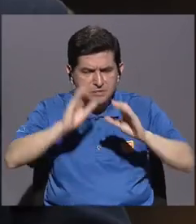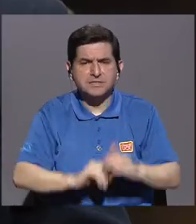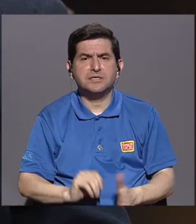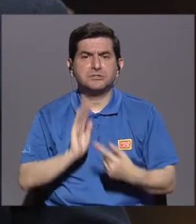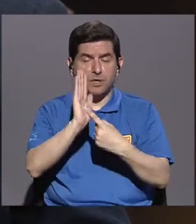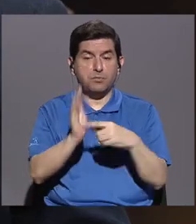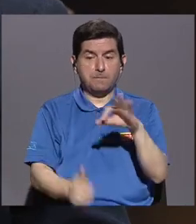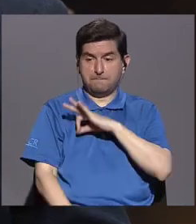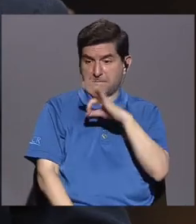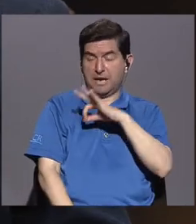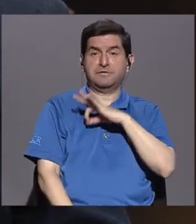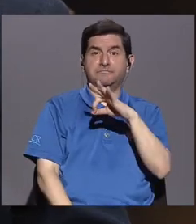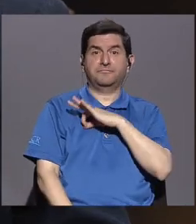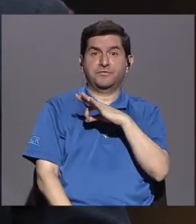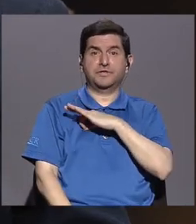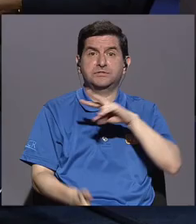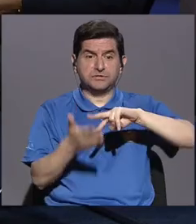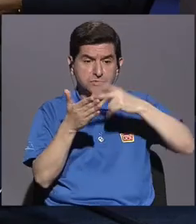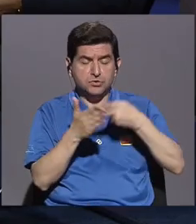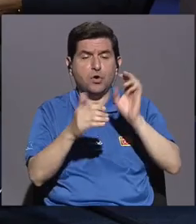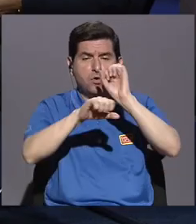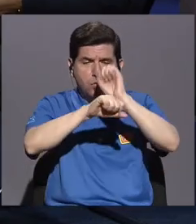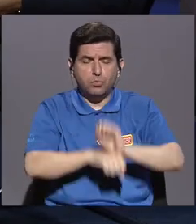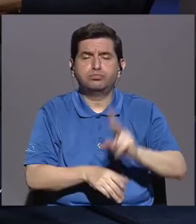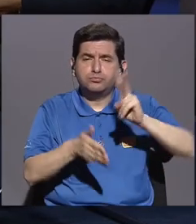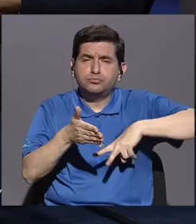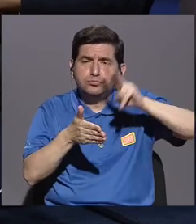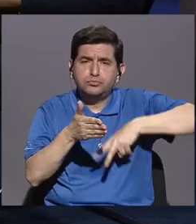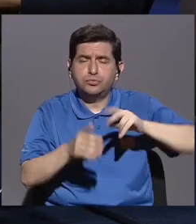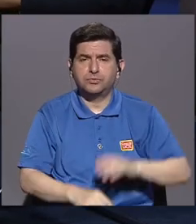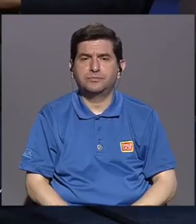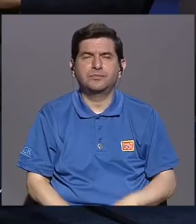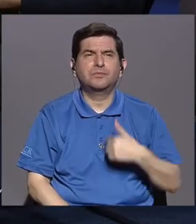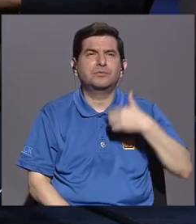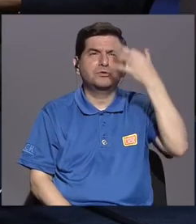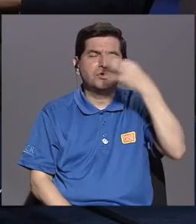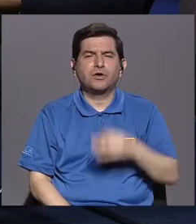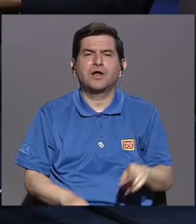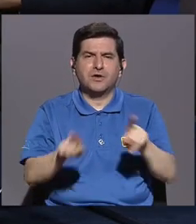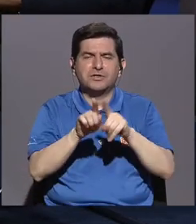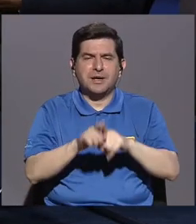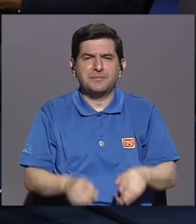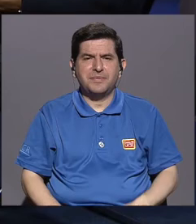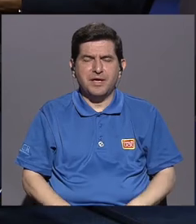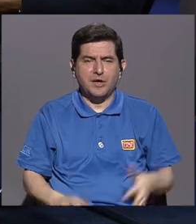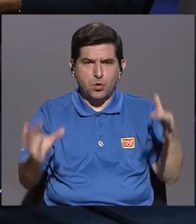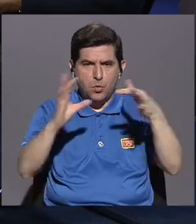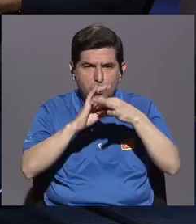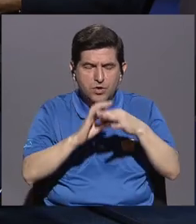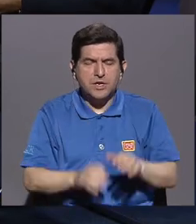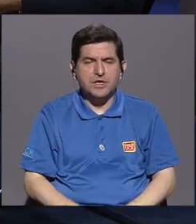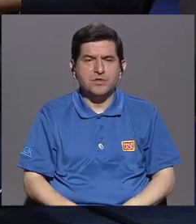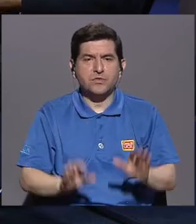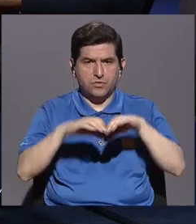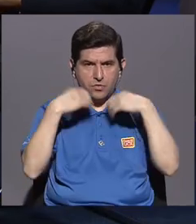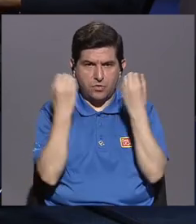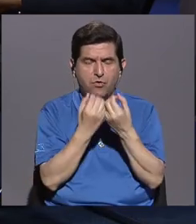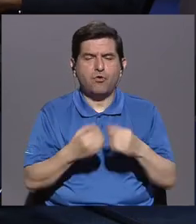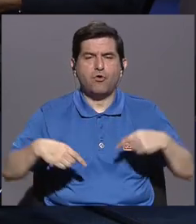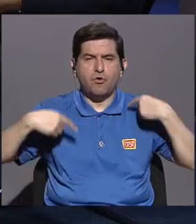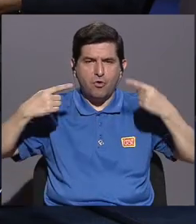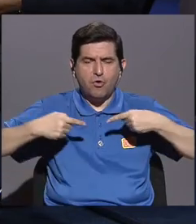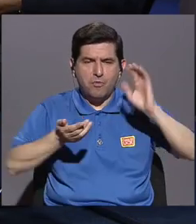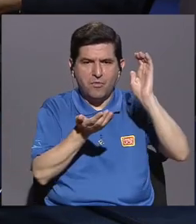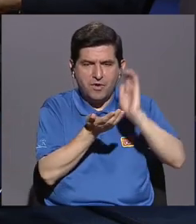que prueban los beneficios del hábito lector? Creo que integrándose también en organizaciones como Carretica Cuentera, nosotros